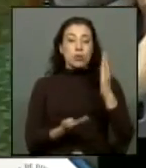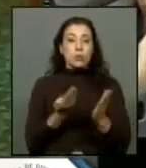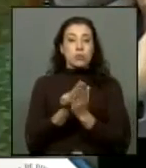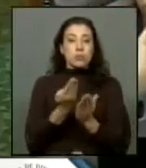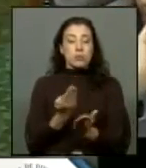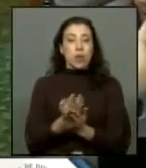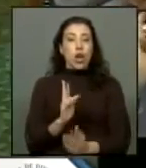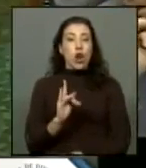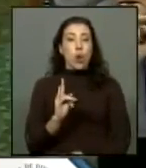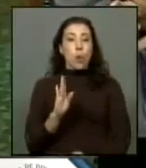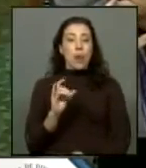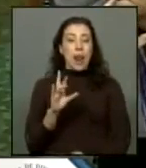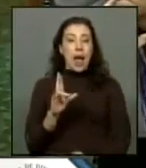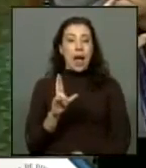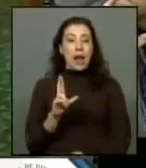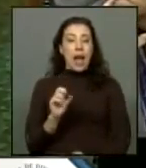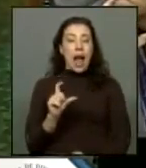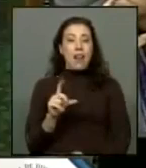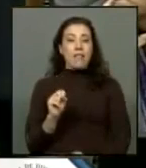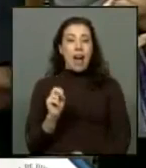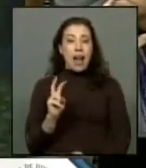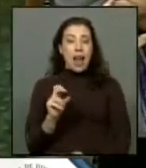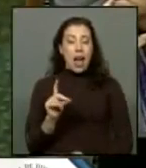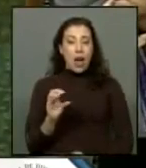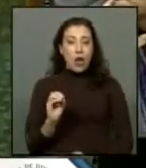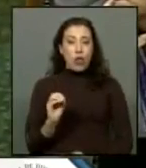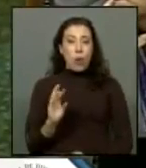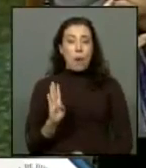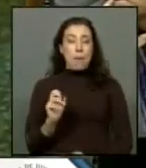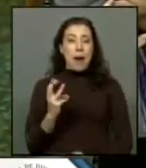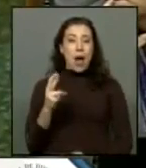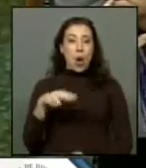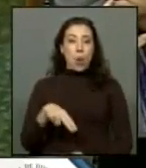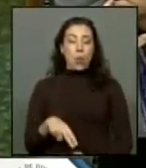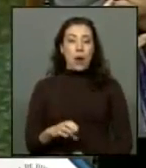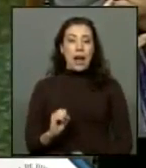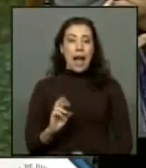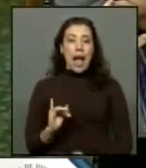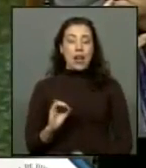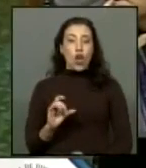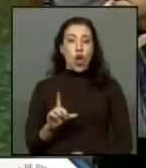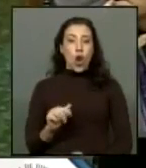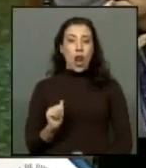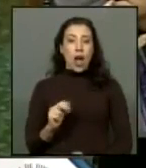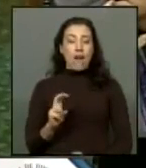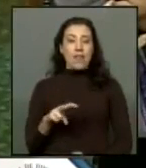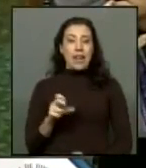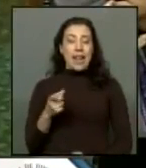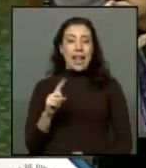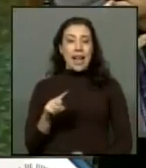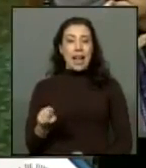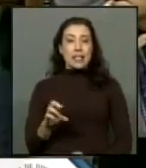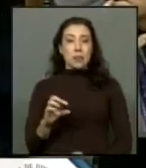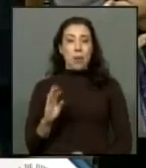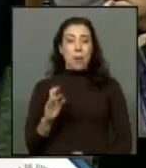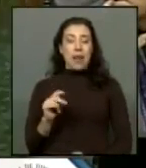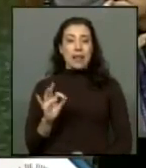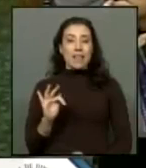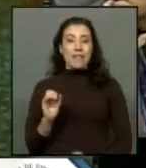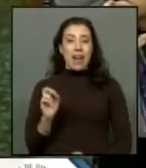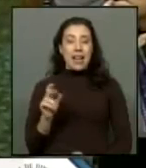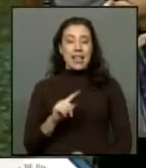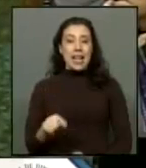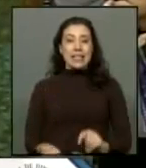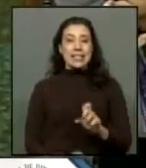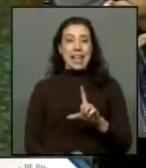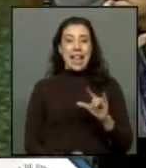diputada Carla Rubilar Miguel Ángel Alvarado Pedro Brown Carol Cariola Mario Venegas Roberto Poblete Ramón Farías